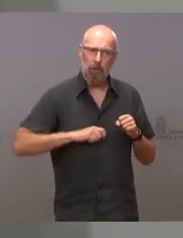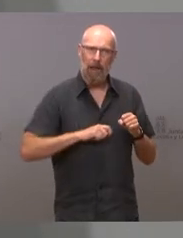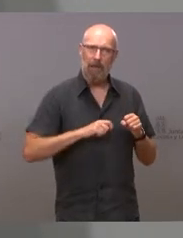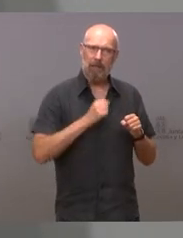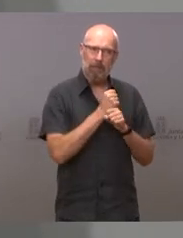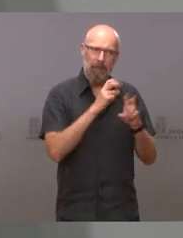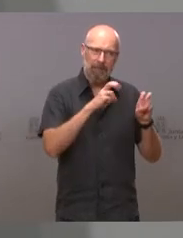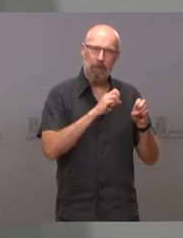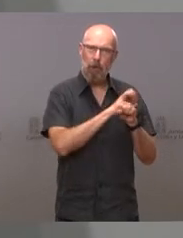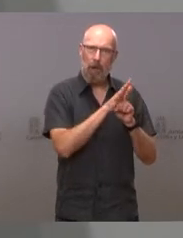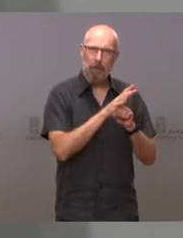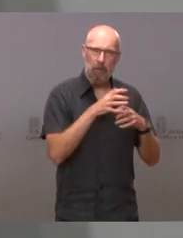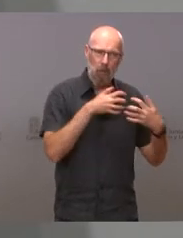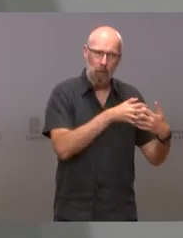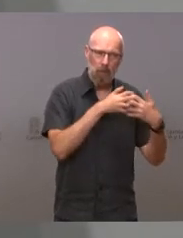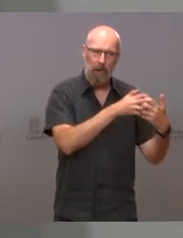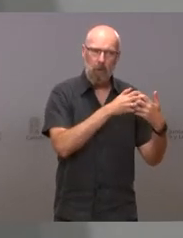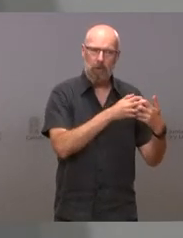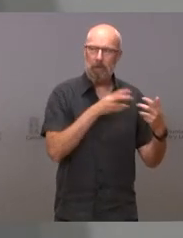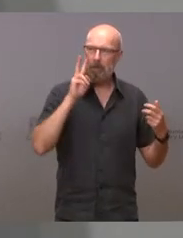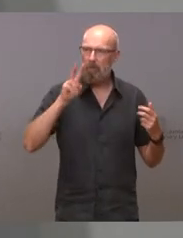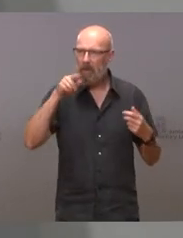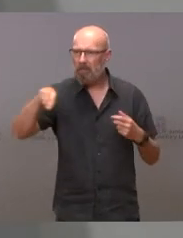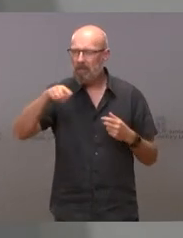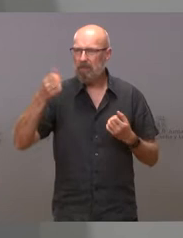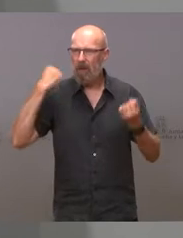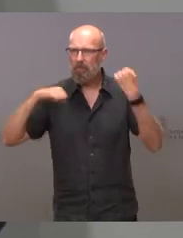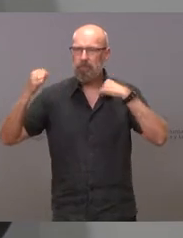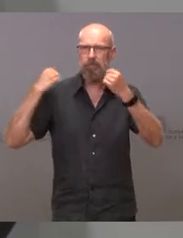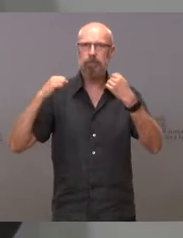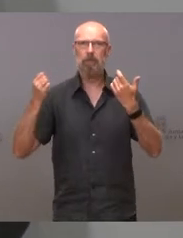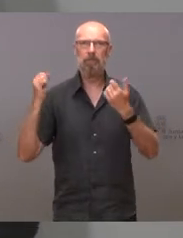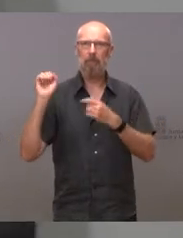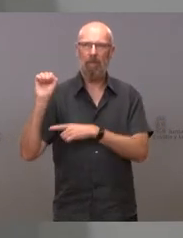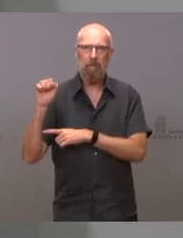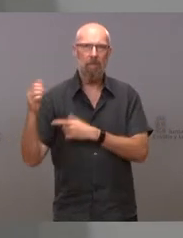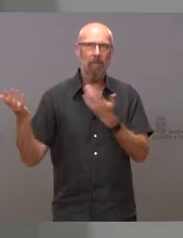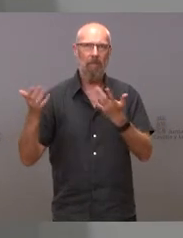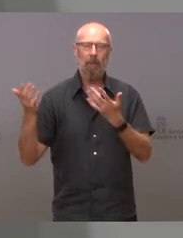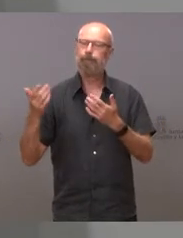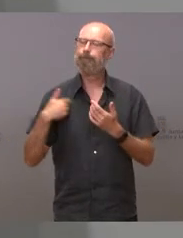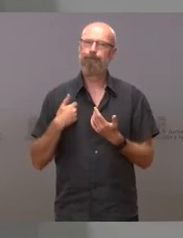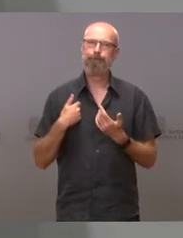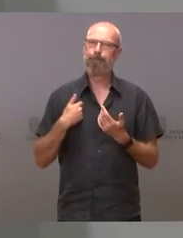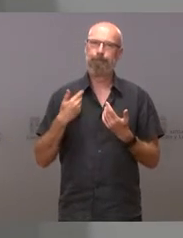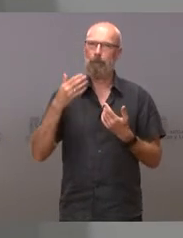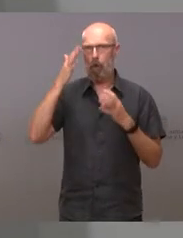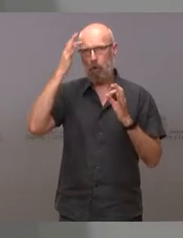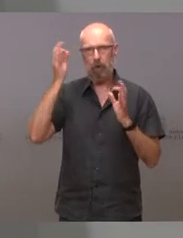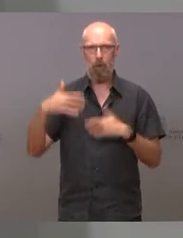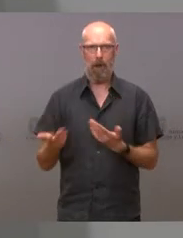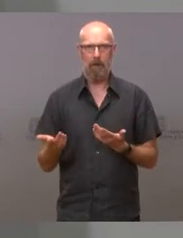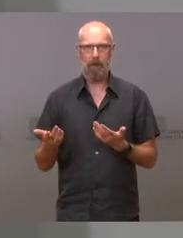enfermedad es una tarea de todos y pedimos a todos que, en medio de estas circunstancias, seamos capaces de mantener la